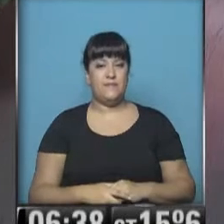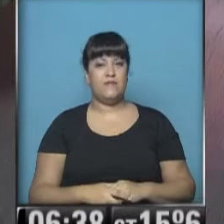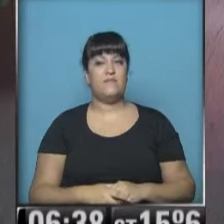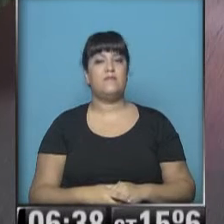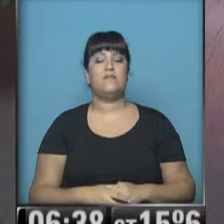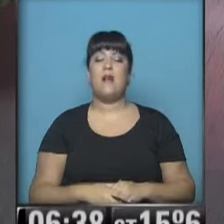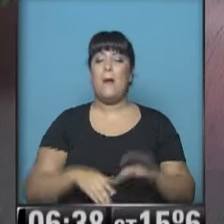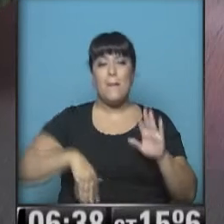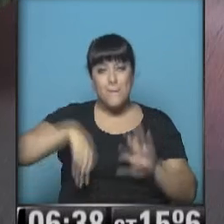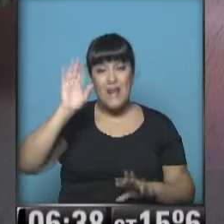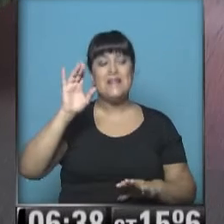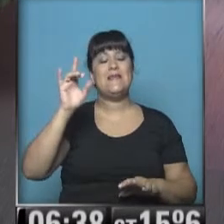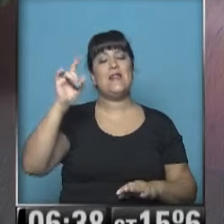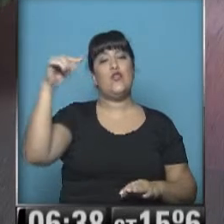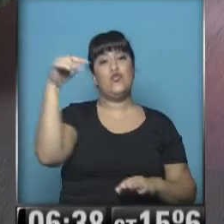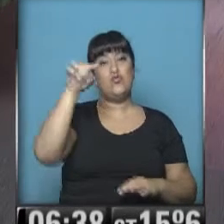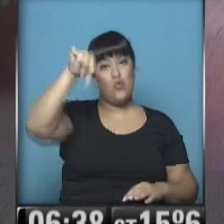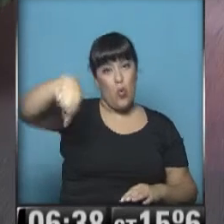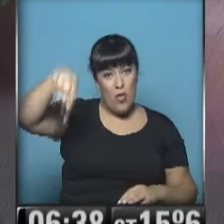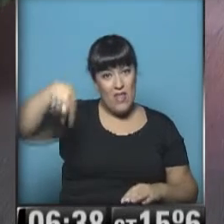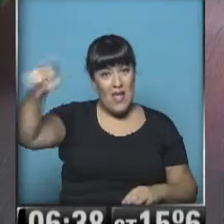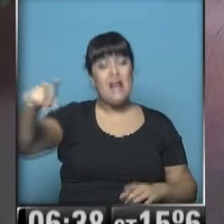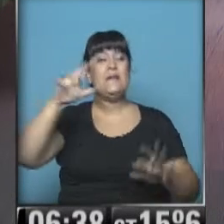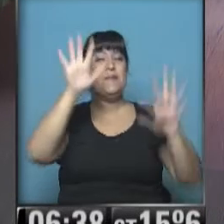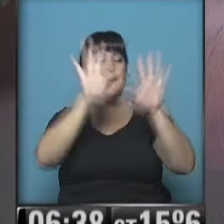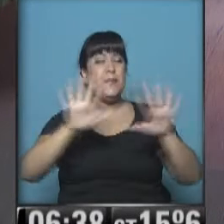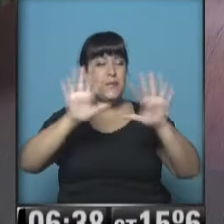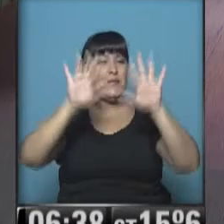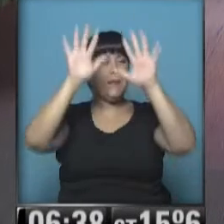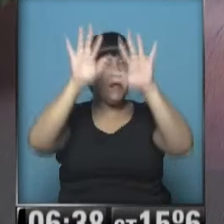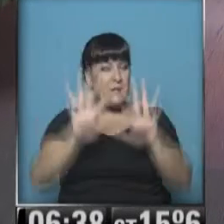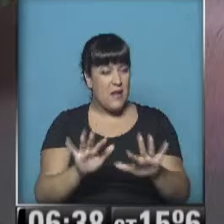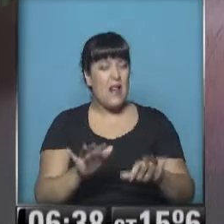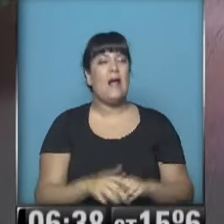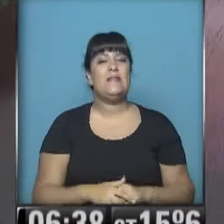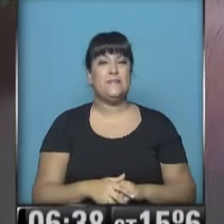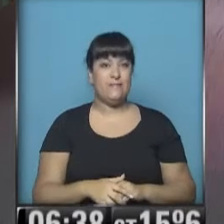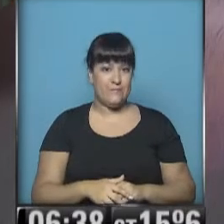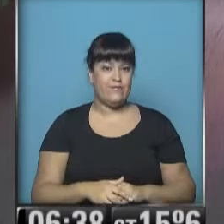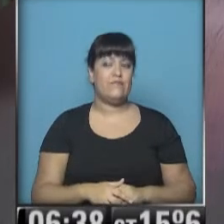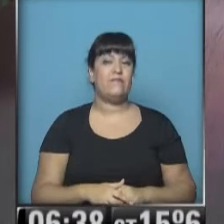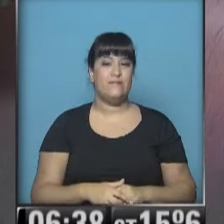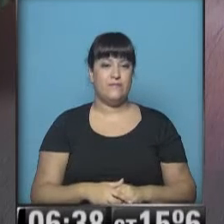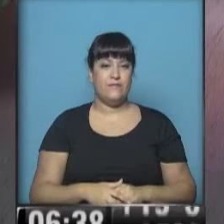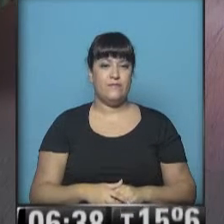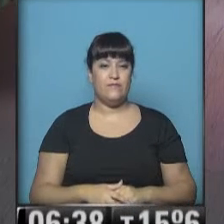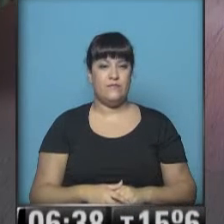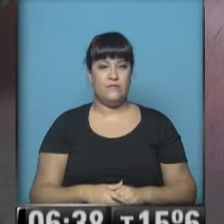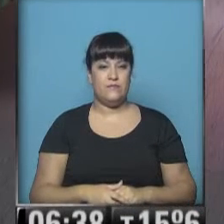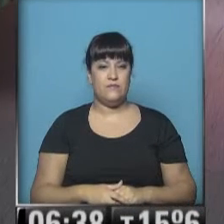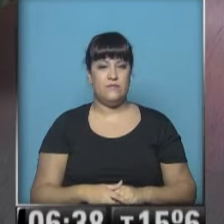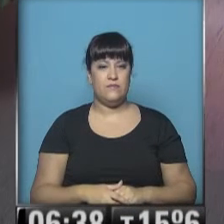especialmente en el sudeste, nieblas, neblinas, reduciendo la visibilidad. Es el fenómeno más destacado para hoy.